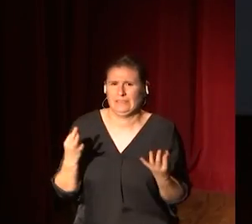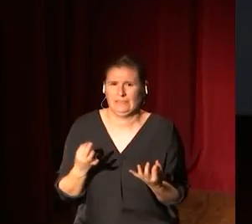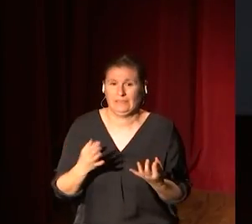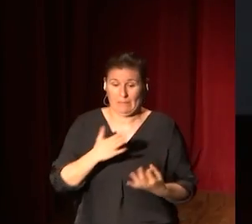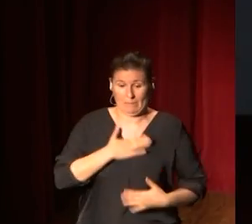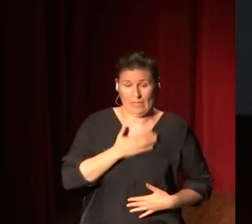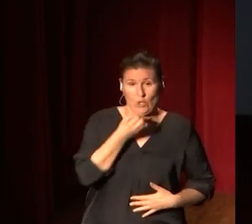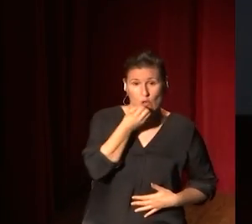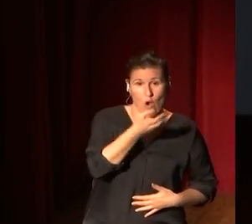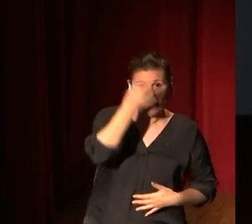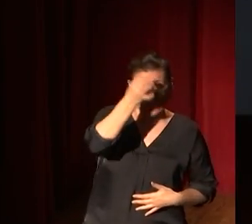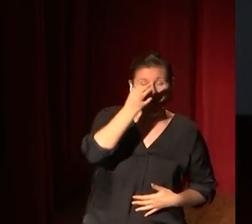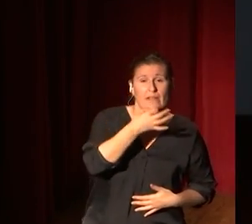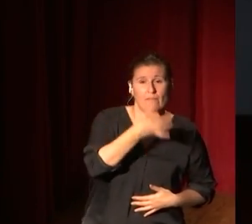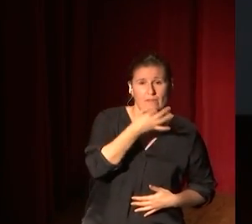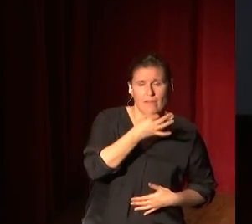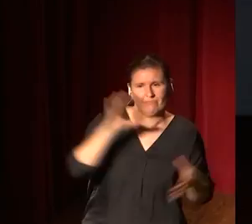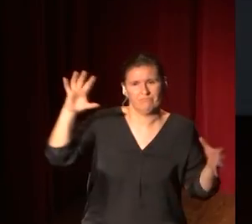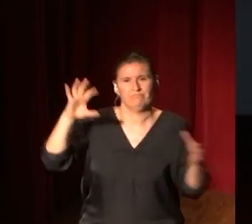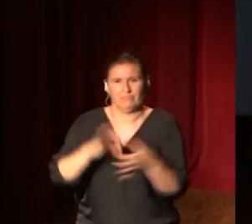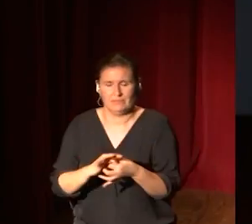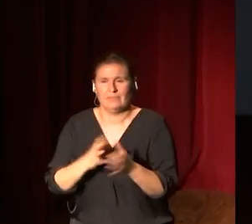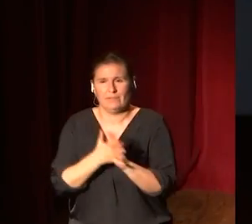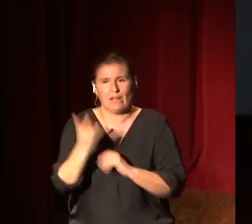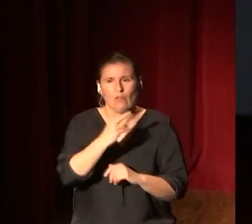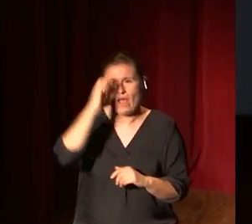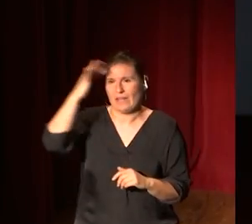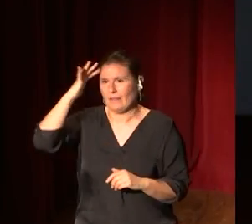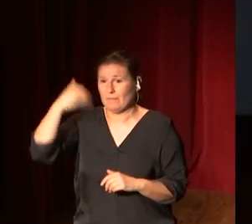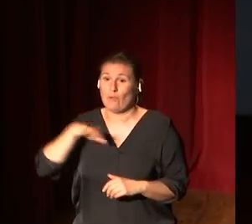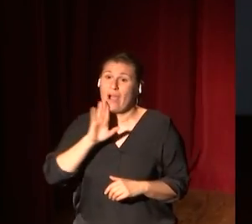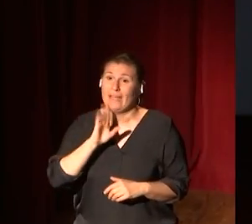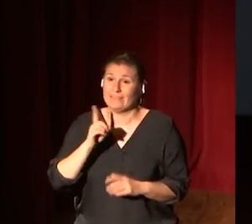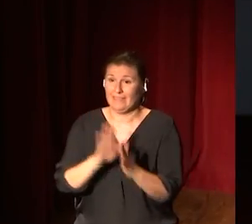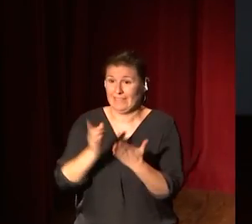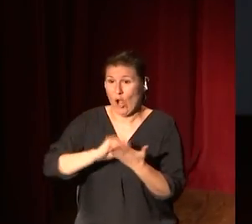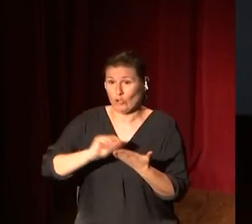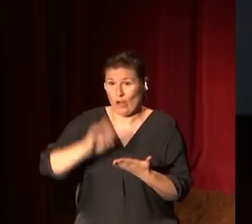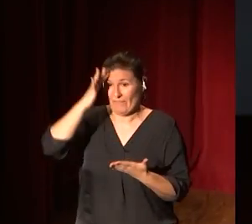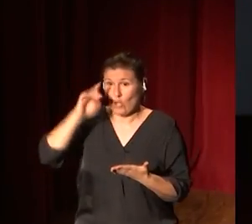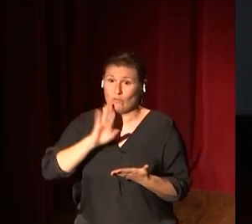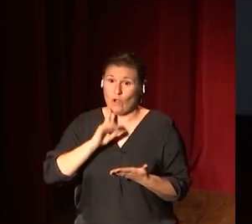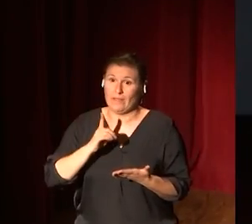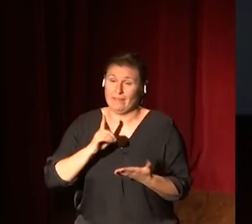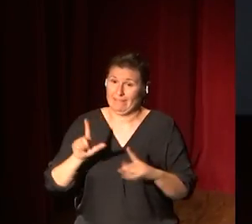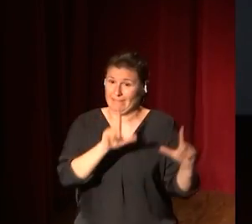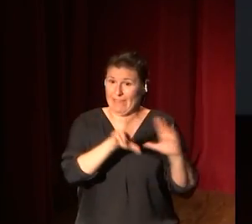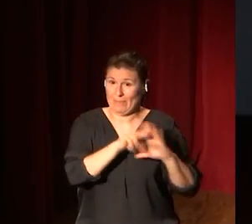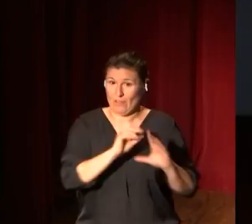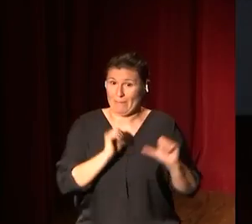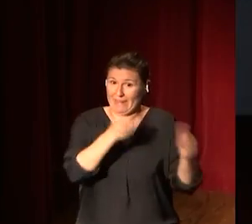mi conferencia, y es una reflexión quizás muy filosófica, en tanto que, Soren Kierkegaard, por ahí venía, el vídeo del principio,